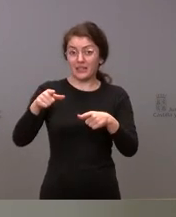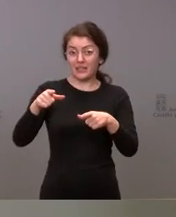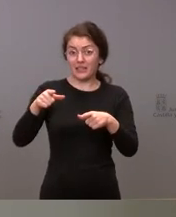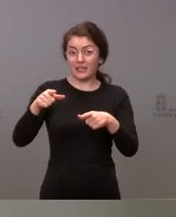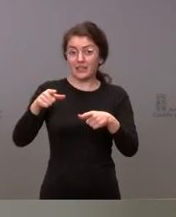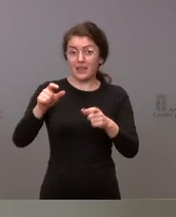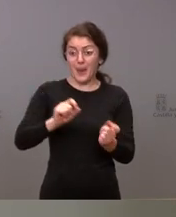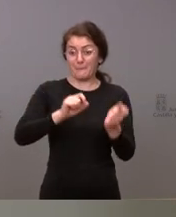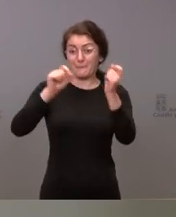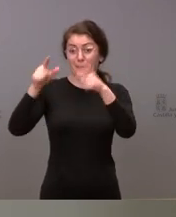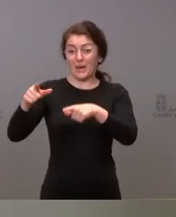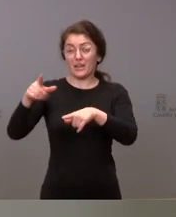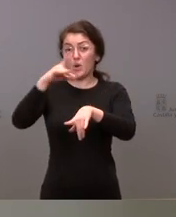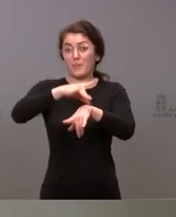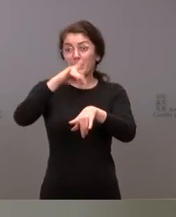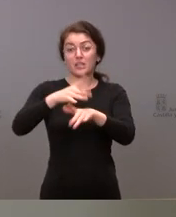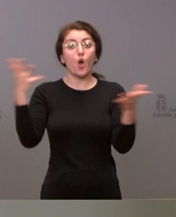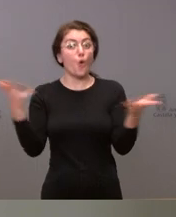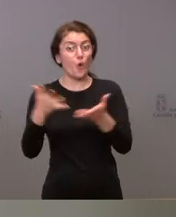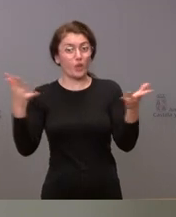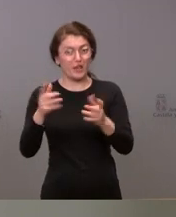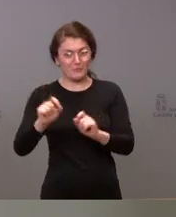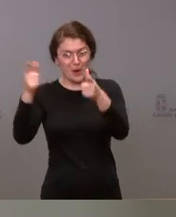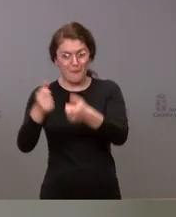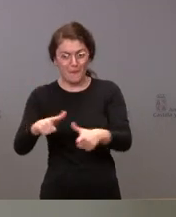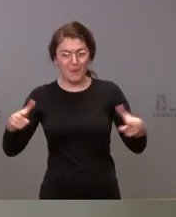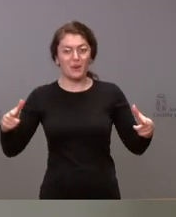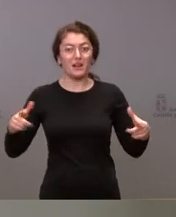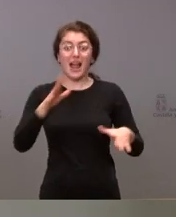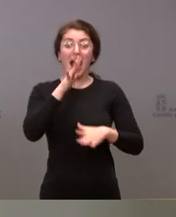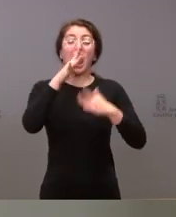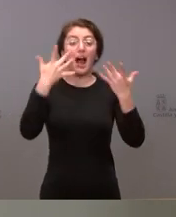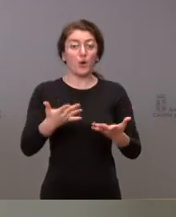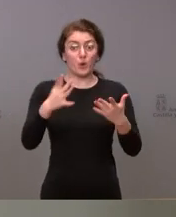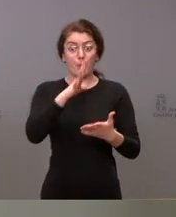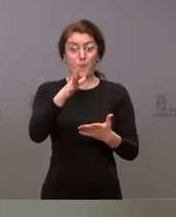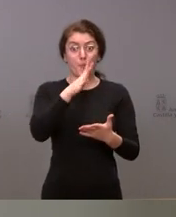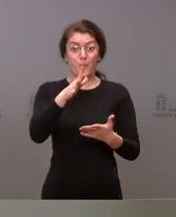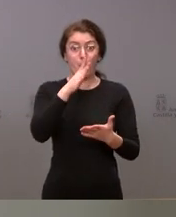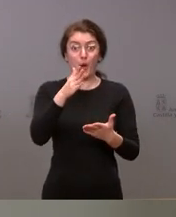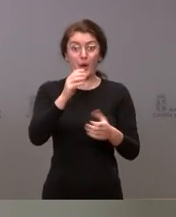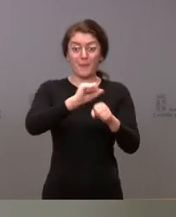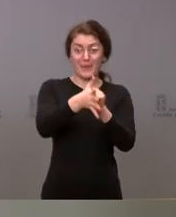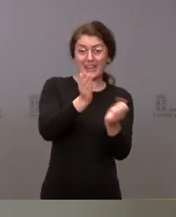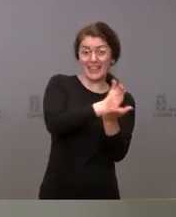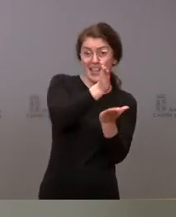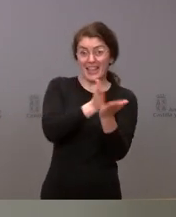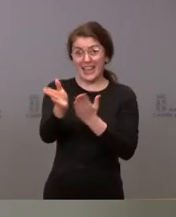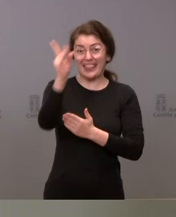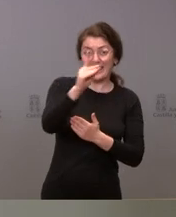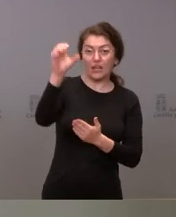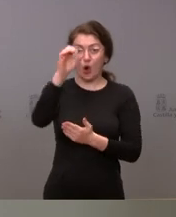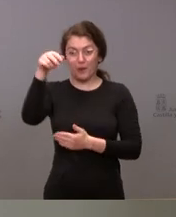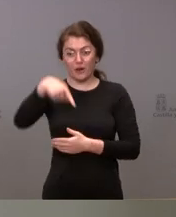pacientes ingresados en unidades de críticos. En esta sexta onda, y debido a esta coexistencia entre delta y Ómicron, hemos observado en